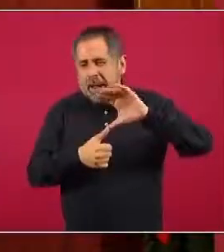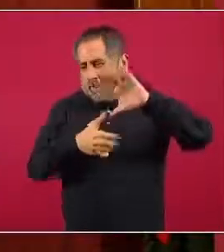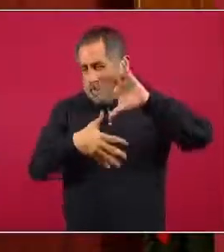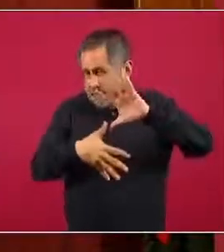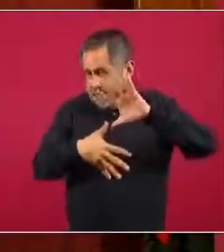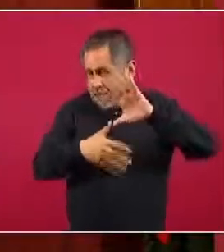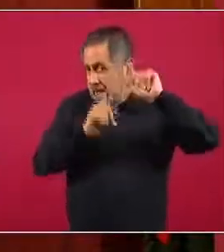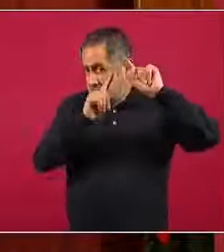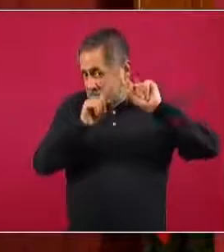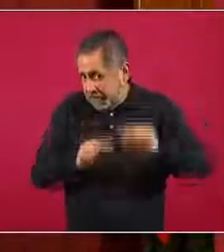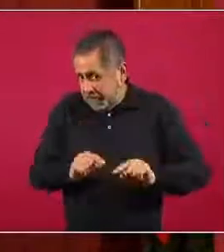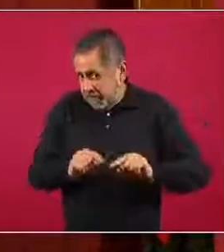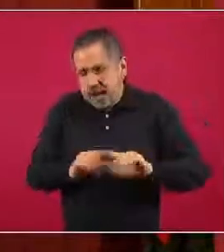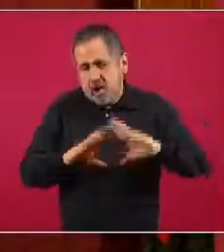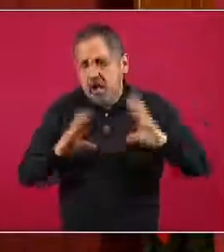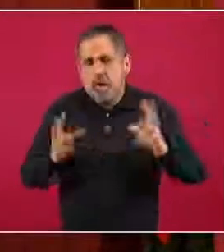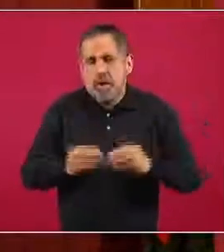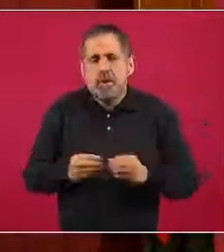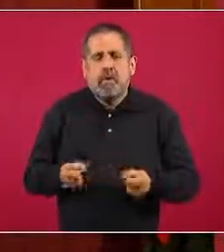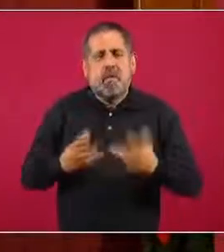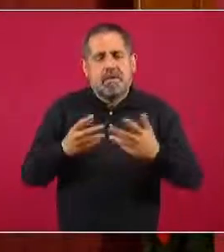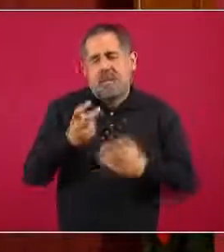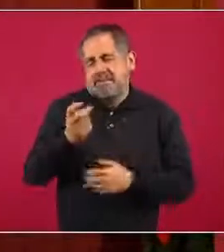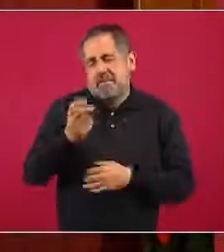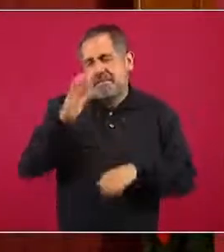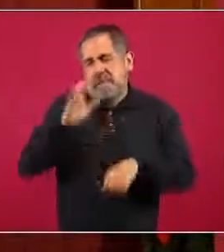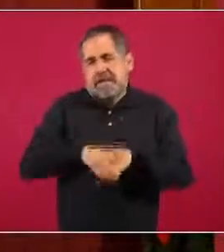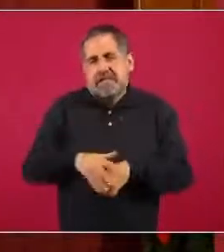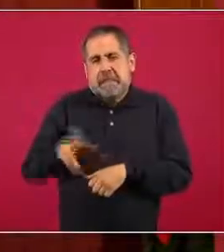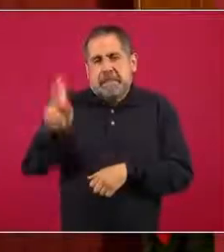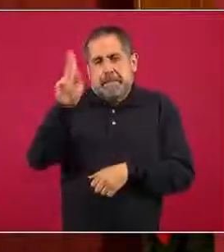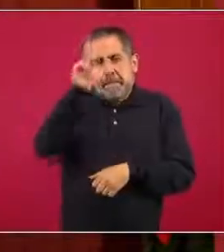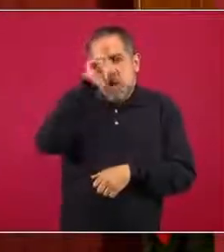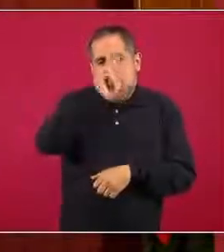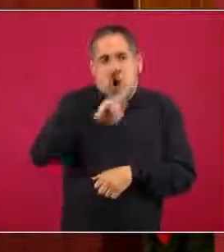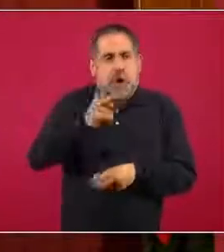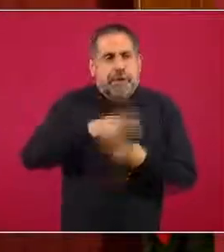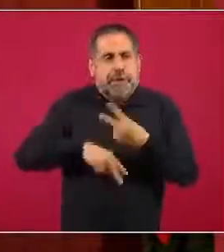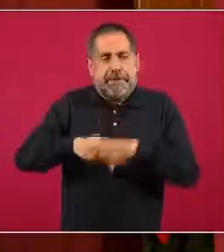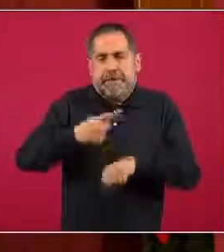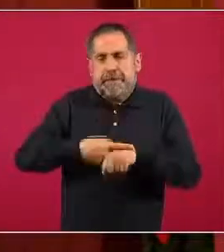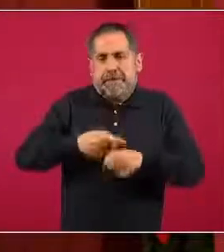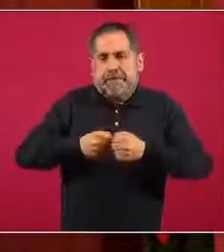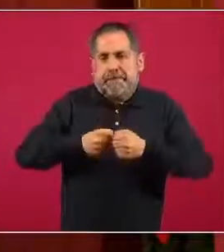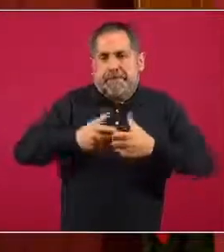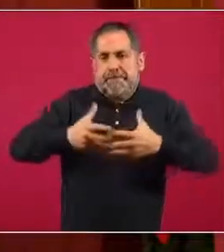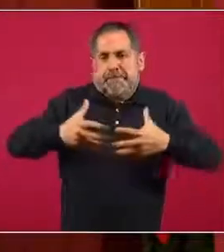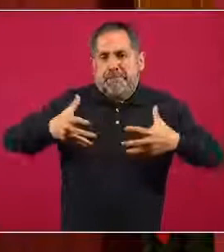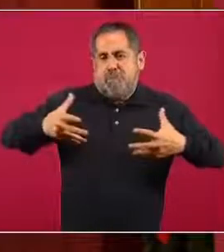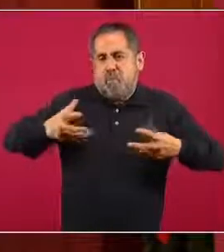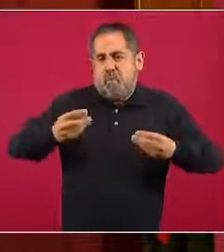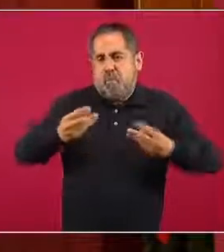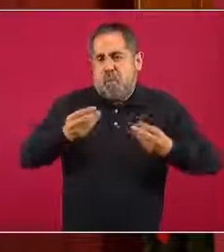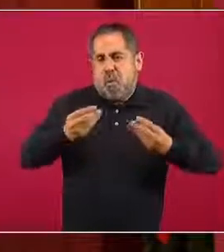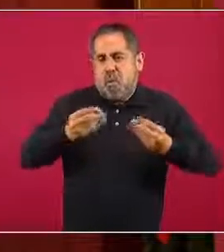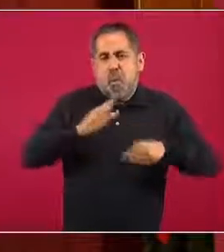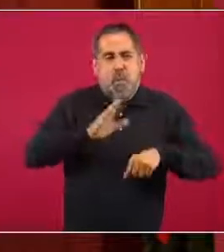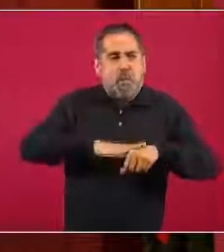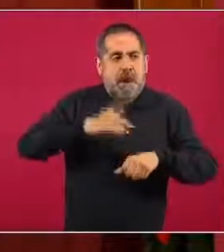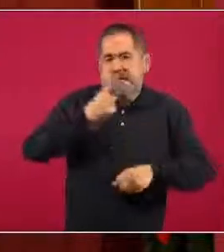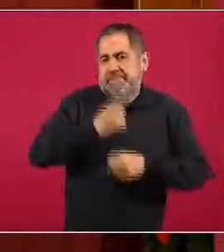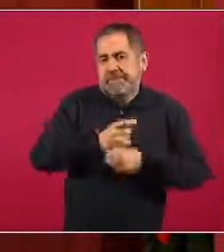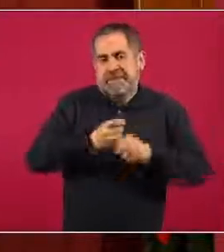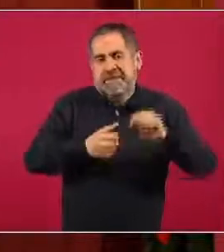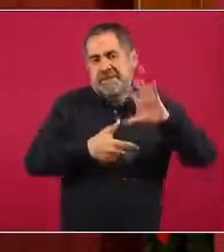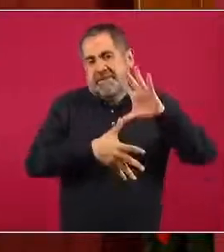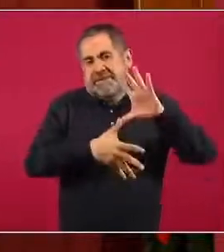hacen que la región de las Américas sea precisamente la que en las últimas semanas esté concentrando la mayor actividad